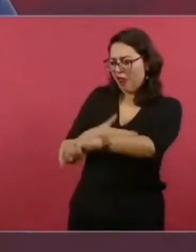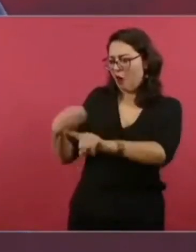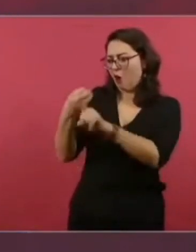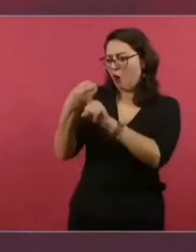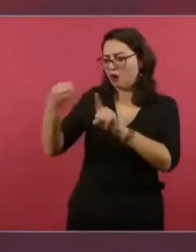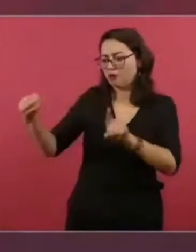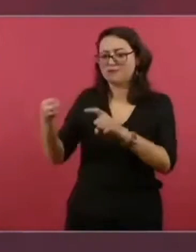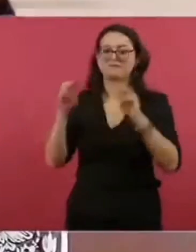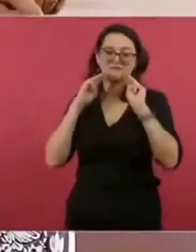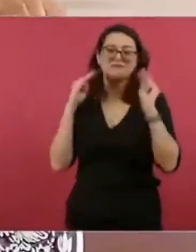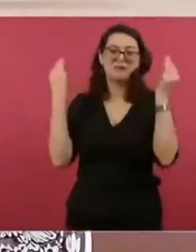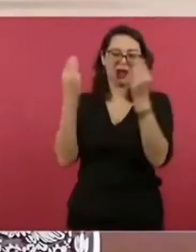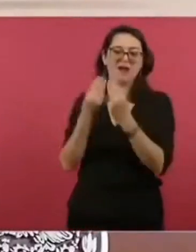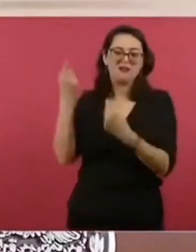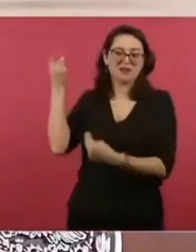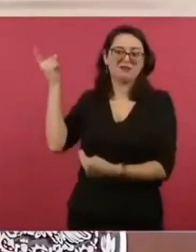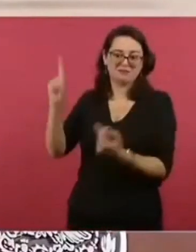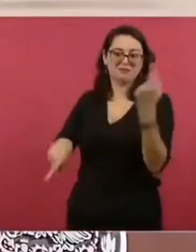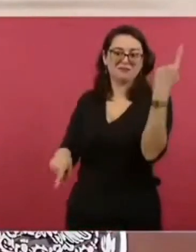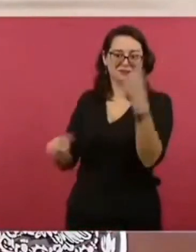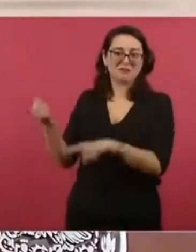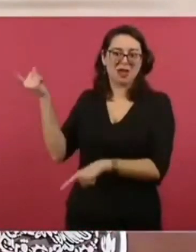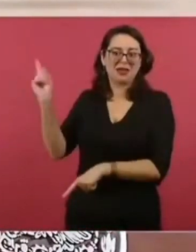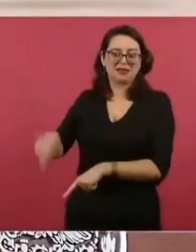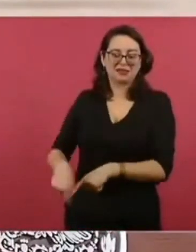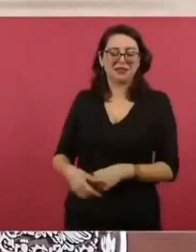actúa en esa región.